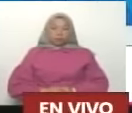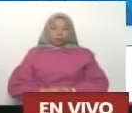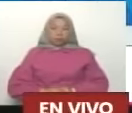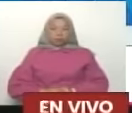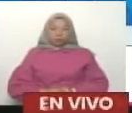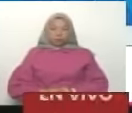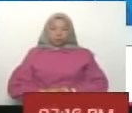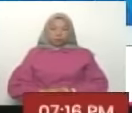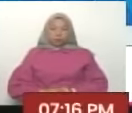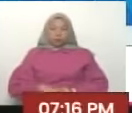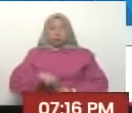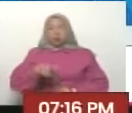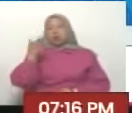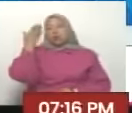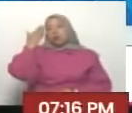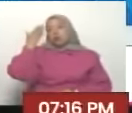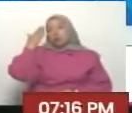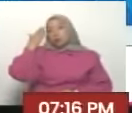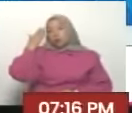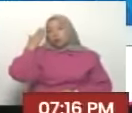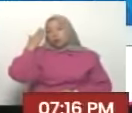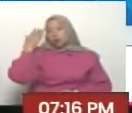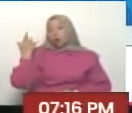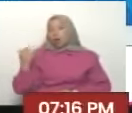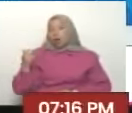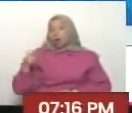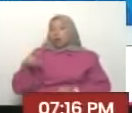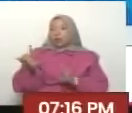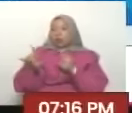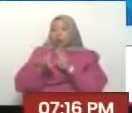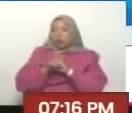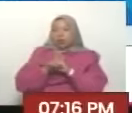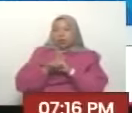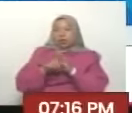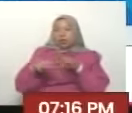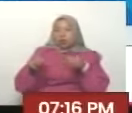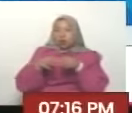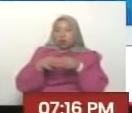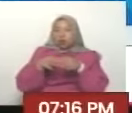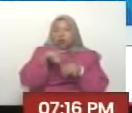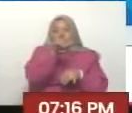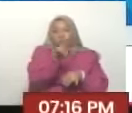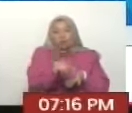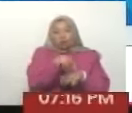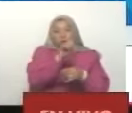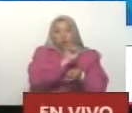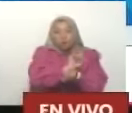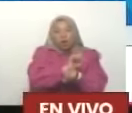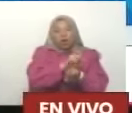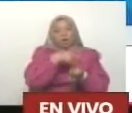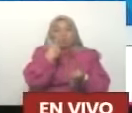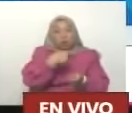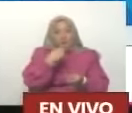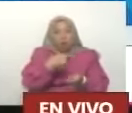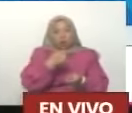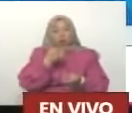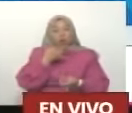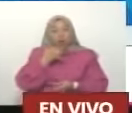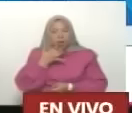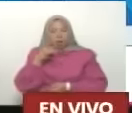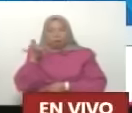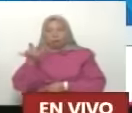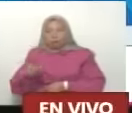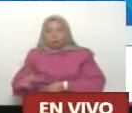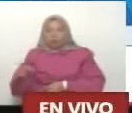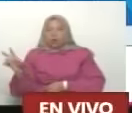ustedes saben que hay una convención de asilo político americana ustedes saben en que año y donde